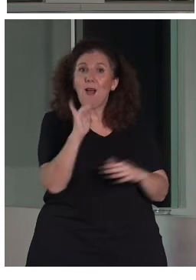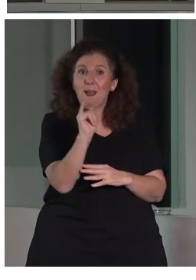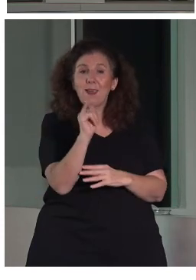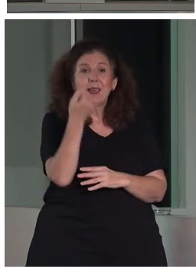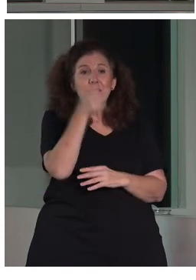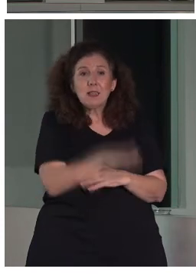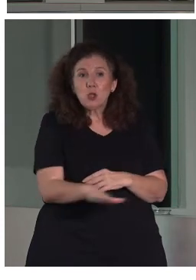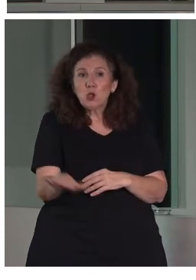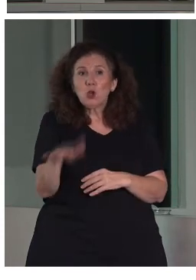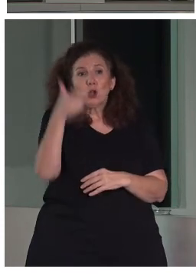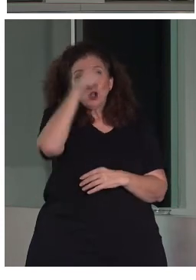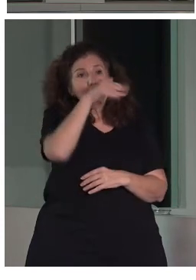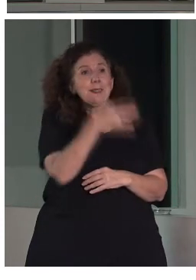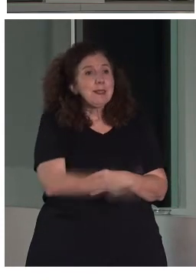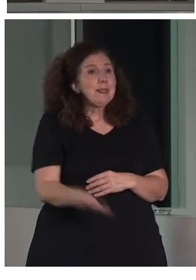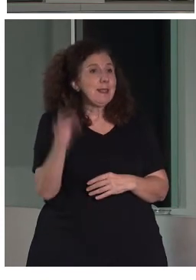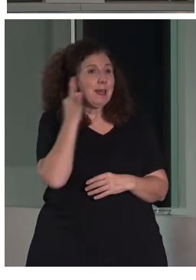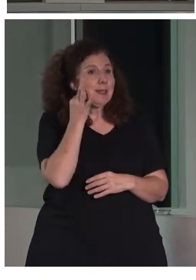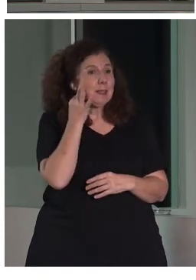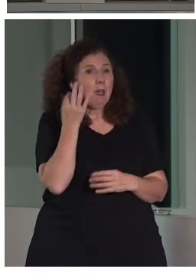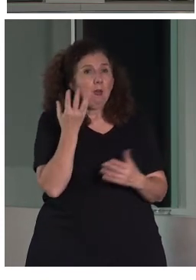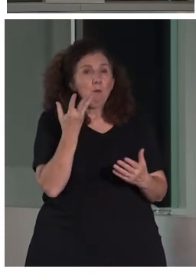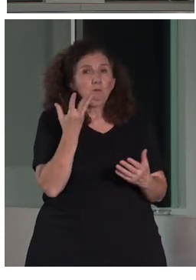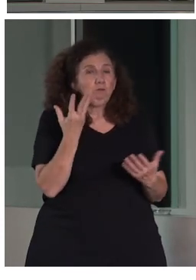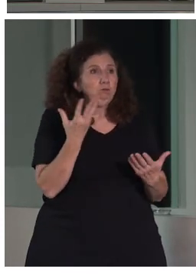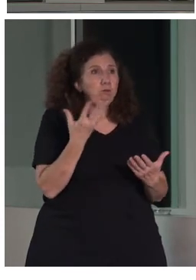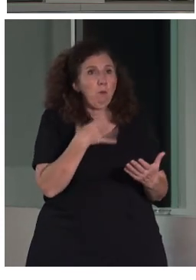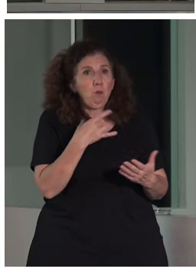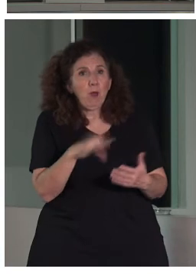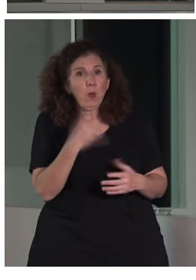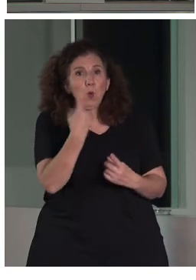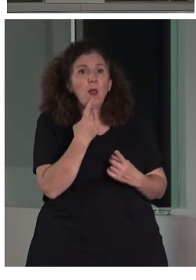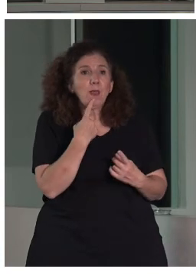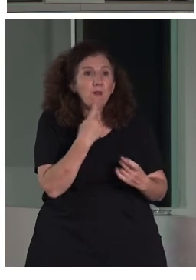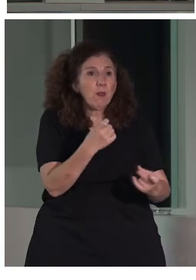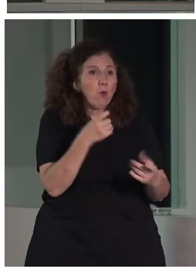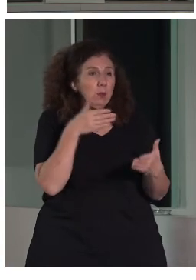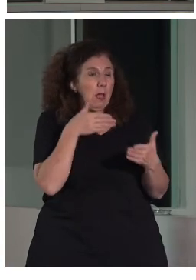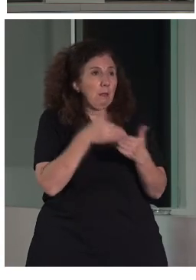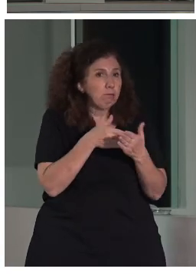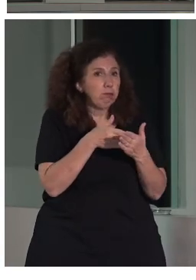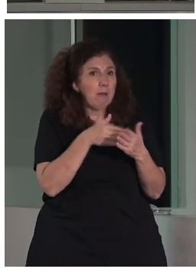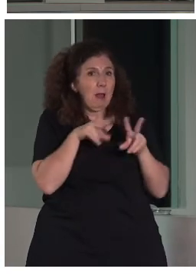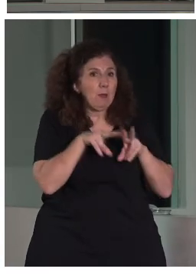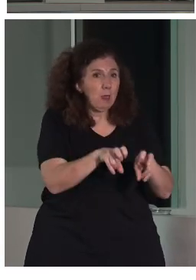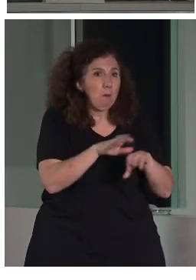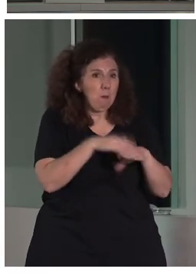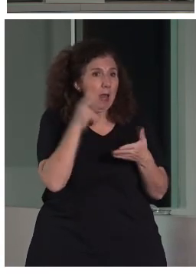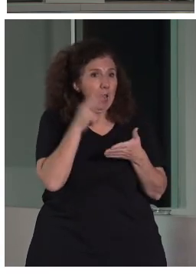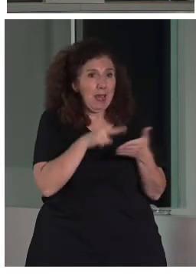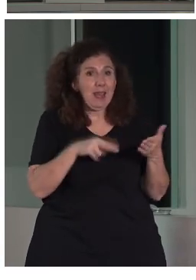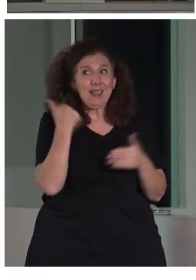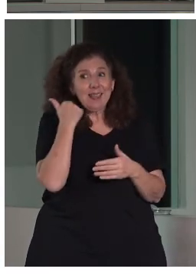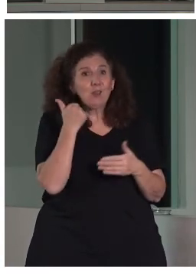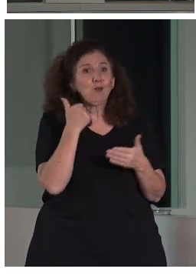niños y niñas que en un momento dado pueden tener una dificultad inicial. Bueno, pues efectivamente la lectura fácil puede ser